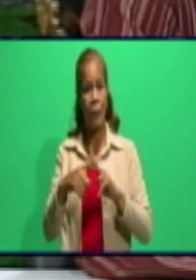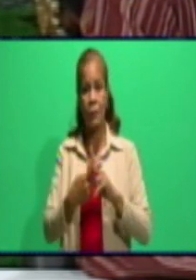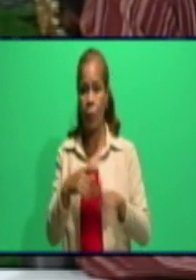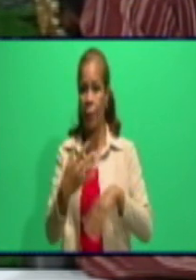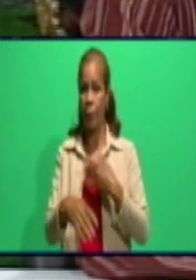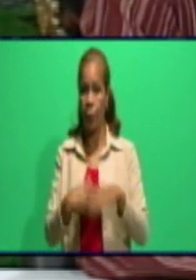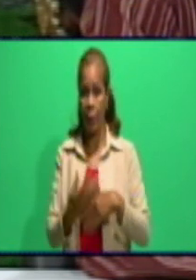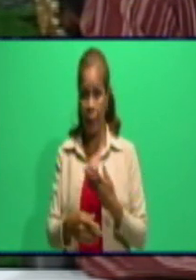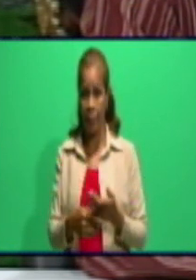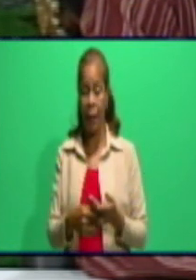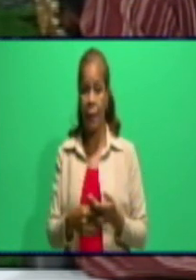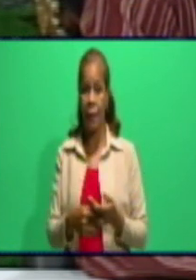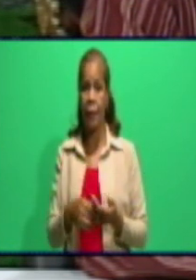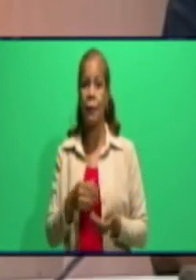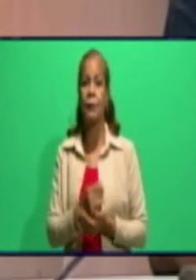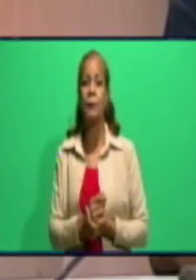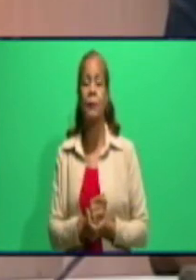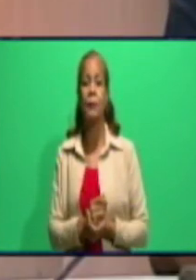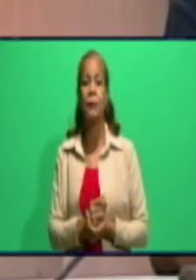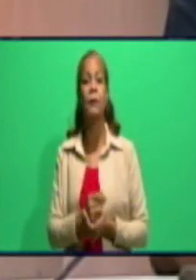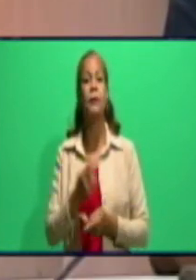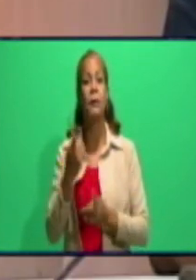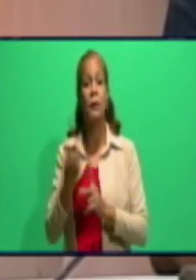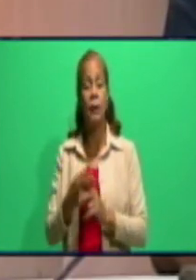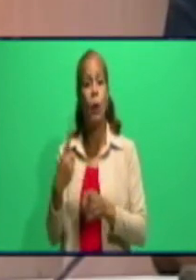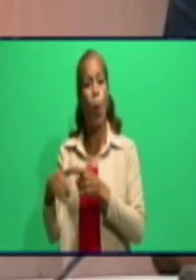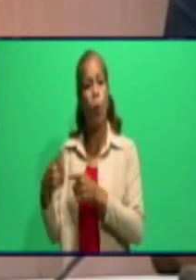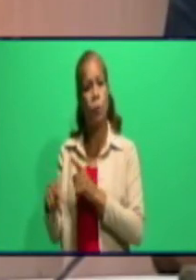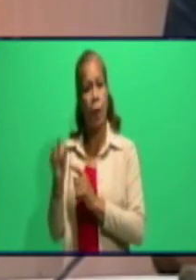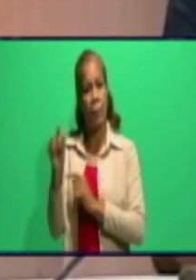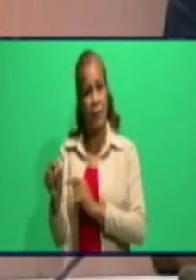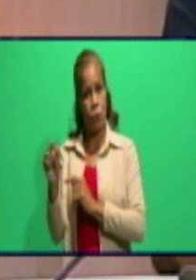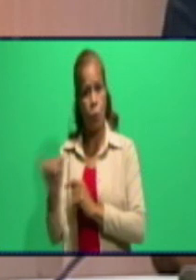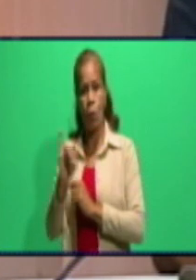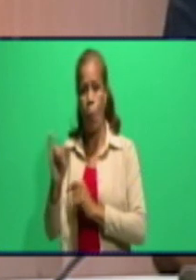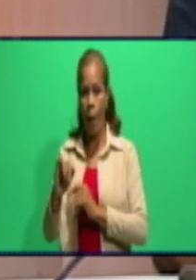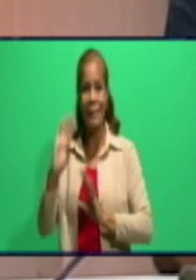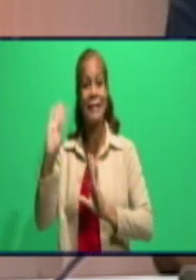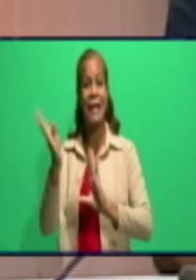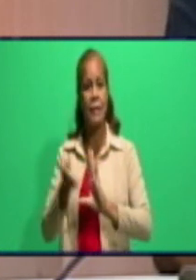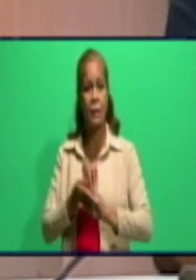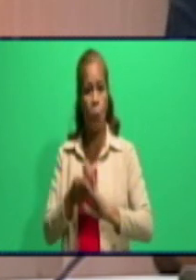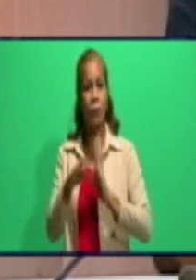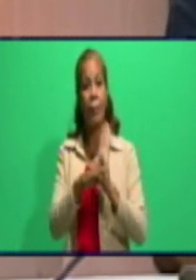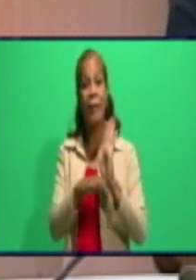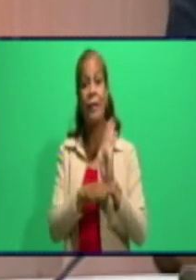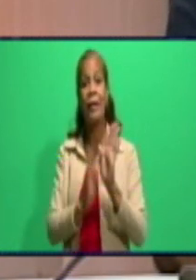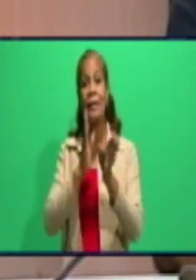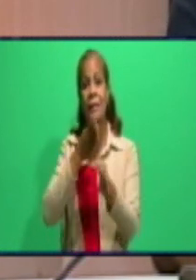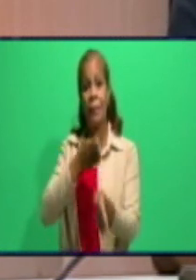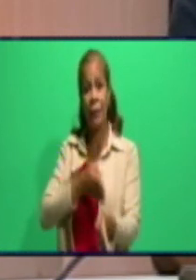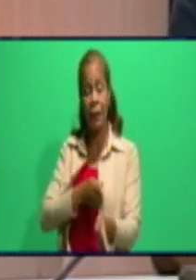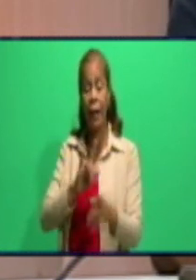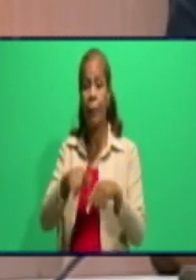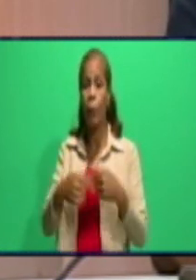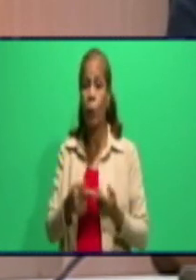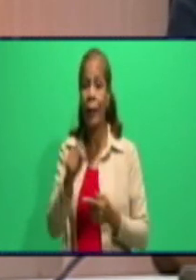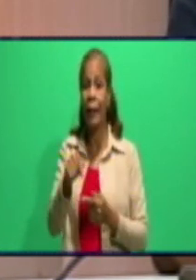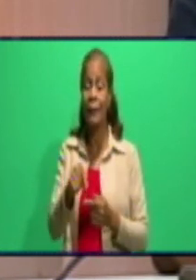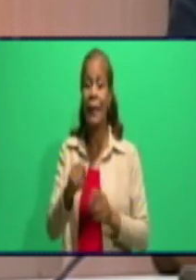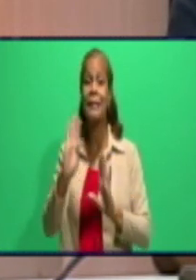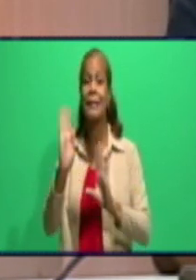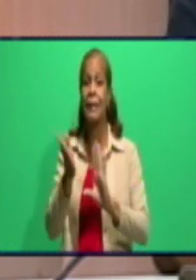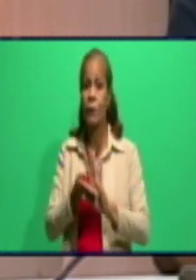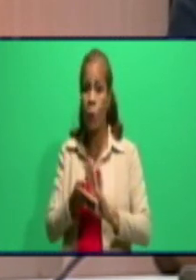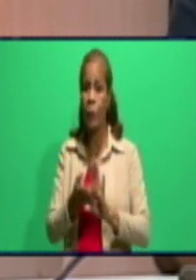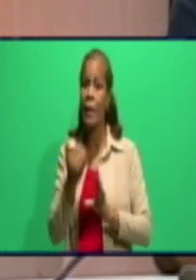compañeros también le vamos a solicitar medidas disciplinarias, porque consideramos que son violaciones que afectan a nuestro pueblo, y que la